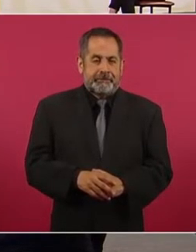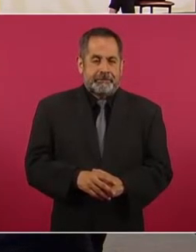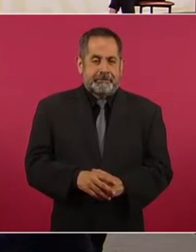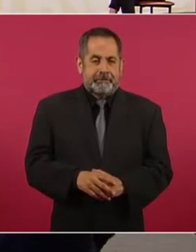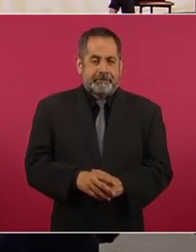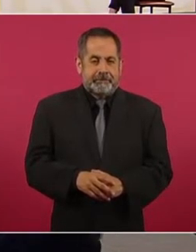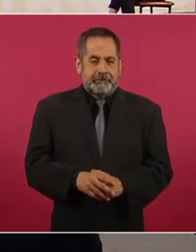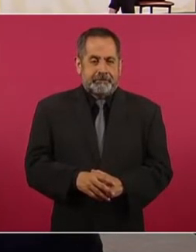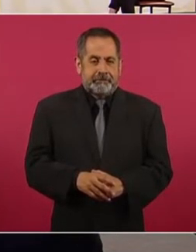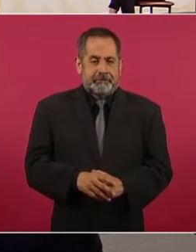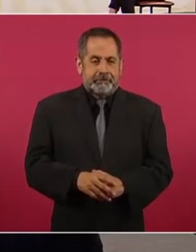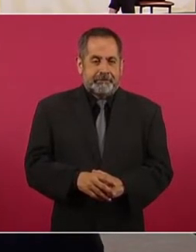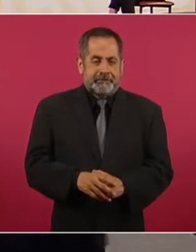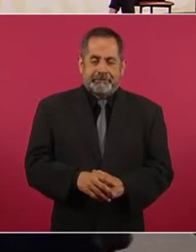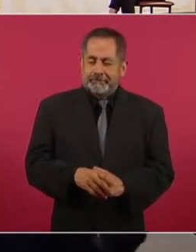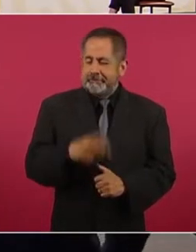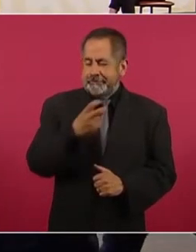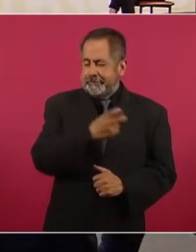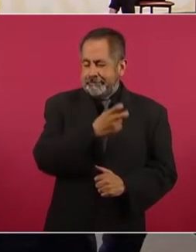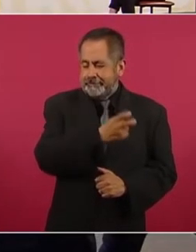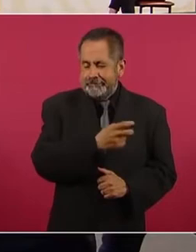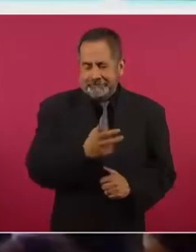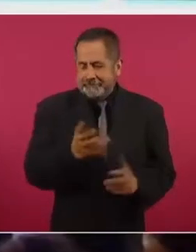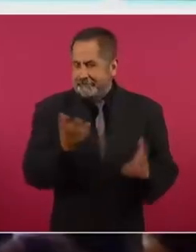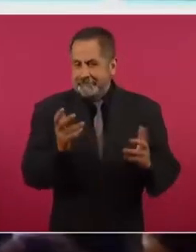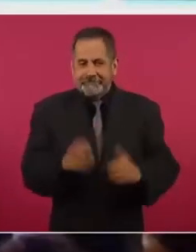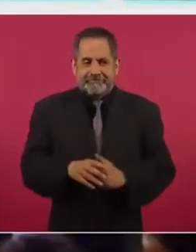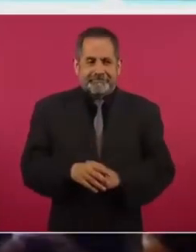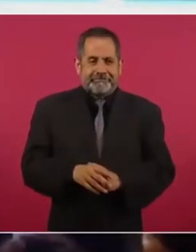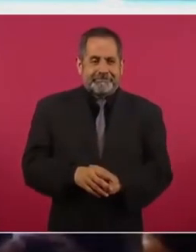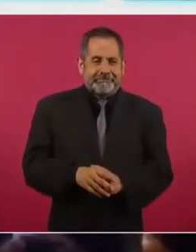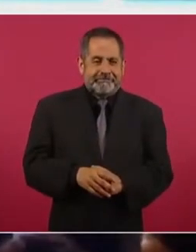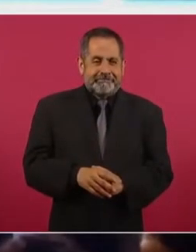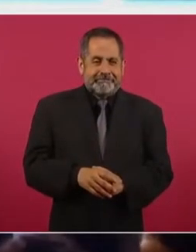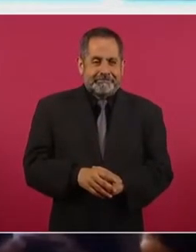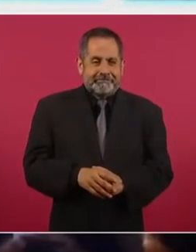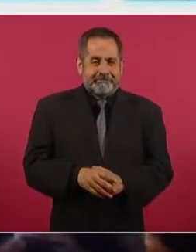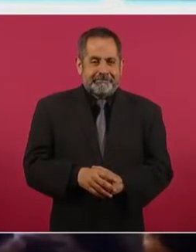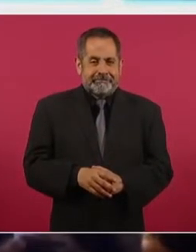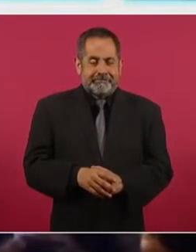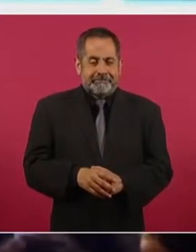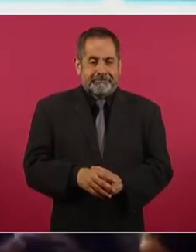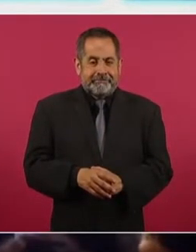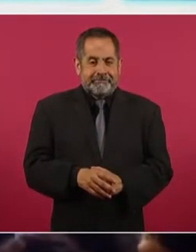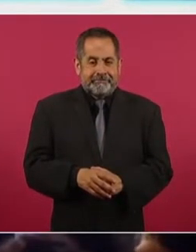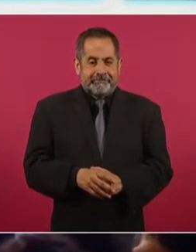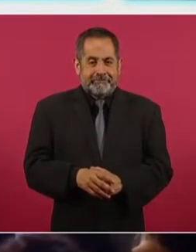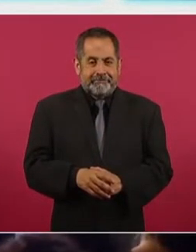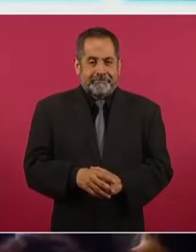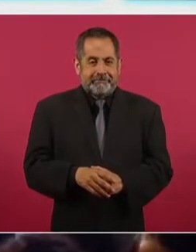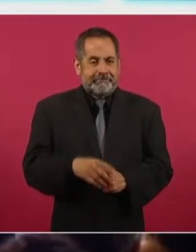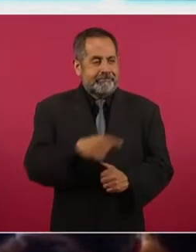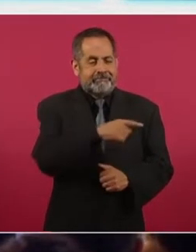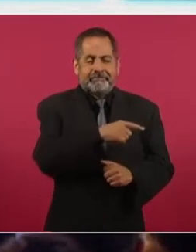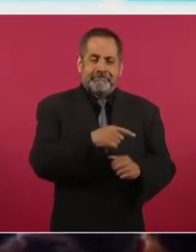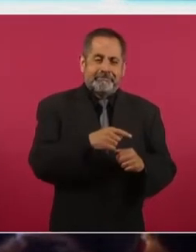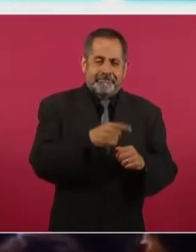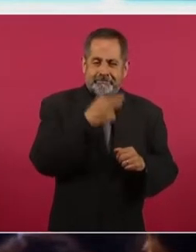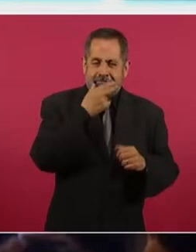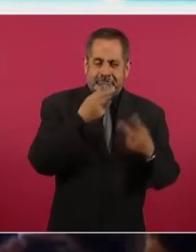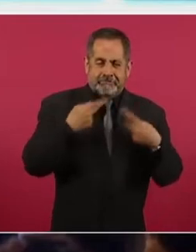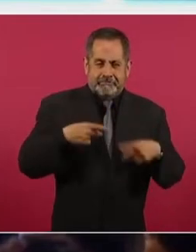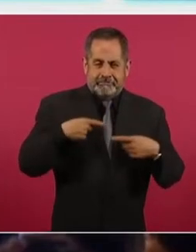¿Sí? Es el monero más conservador.